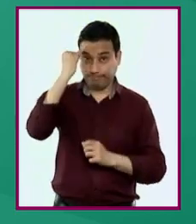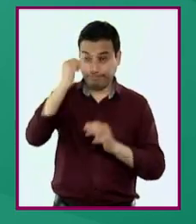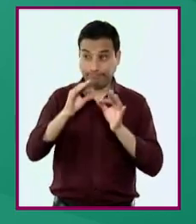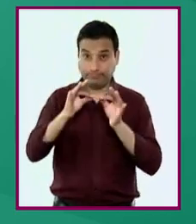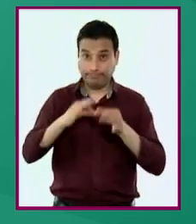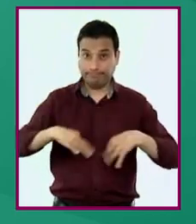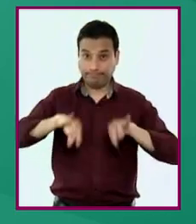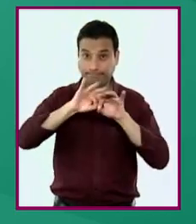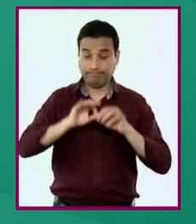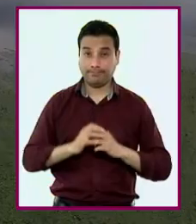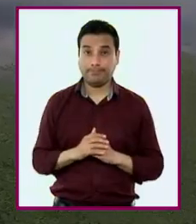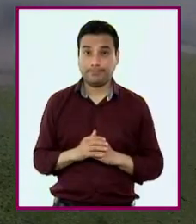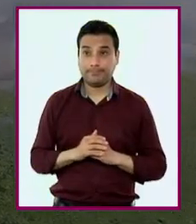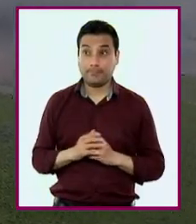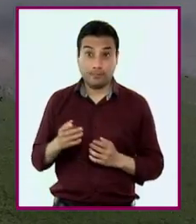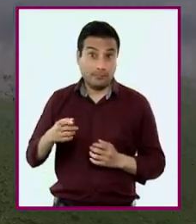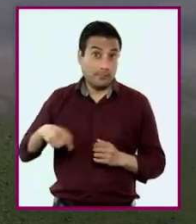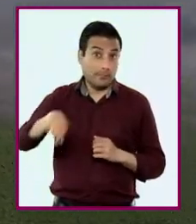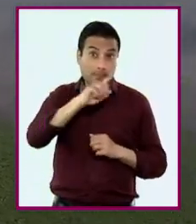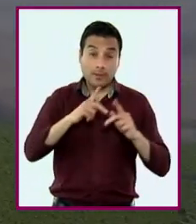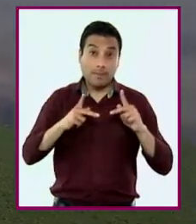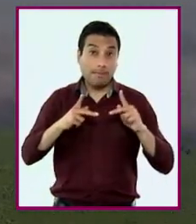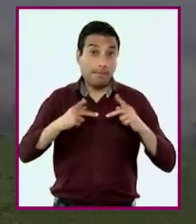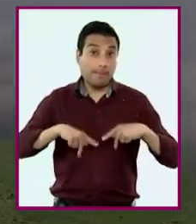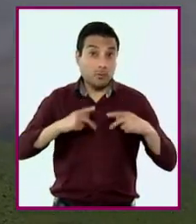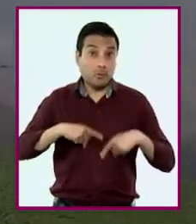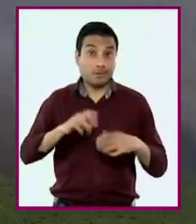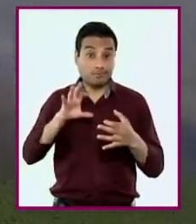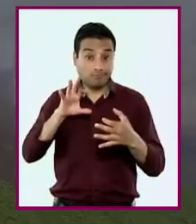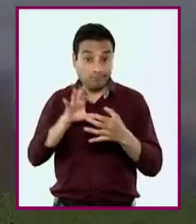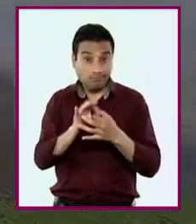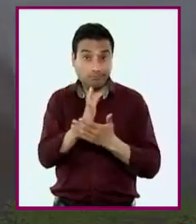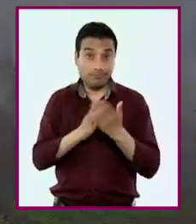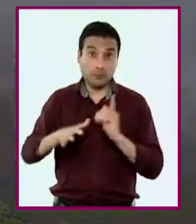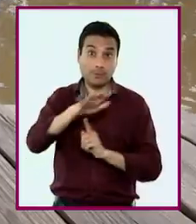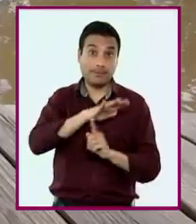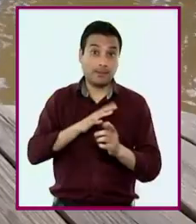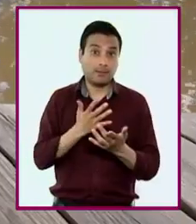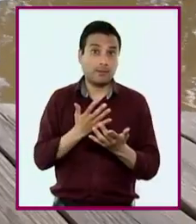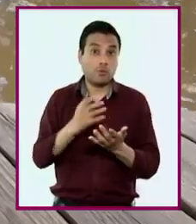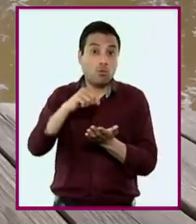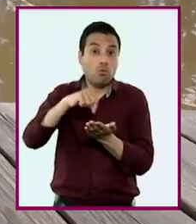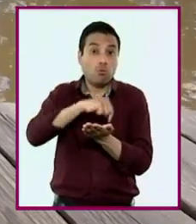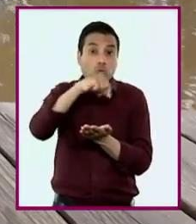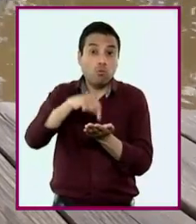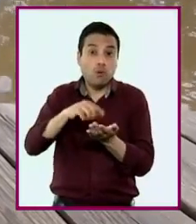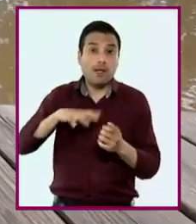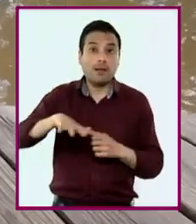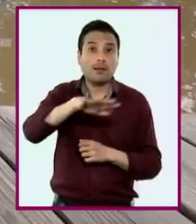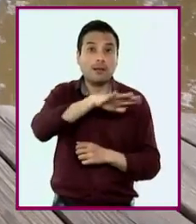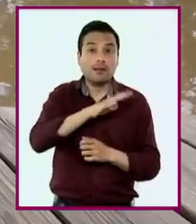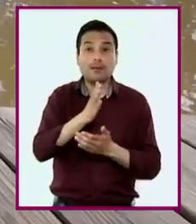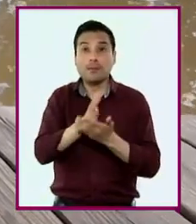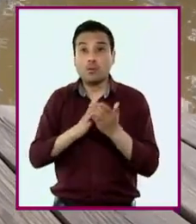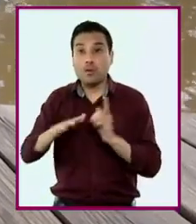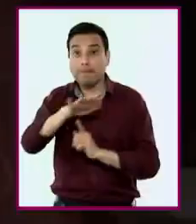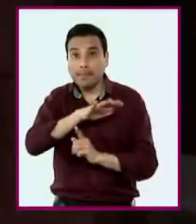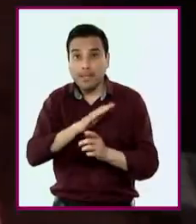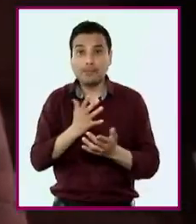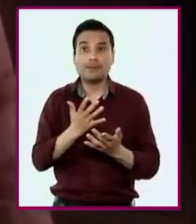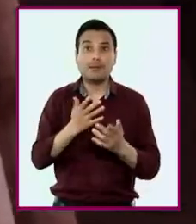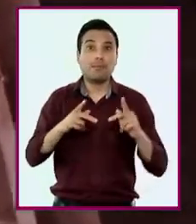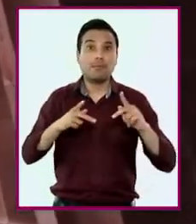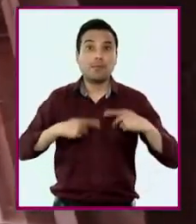cuatro ideas esenciales. Somos parte de la naturaleza, interactuamos en un espacio natural y social,